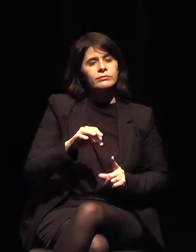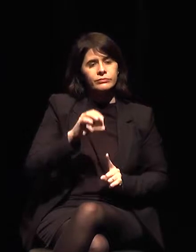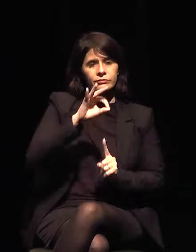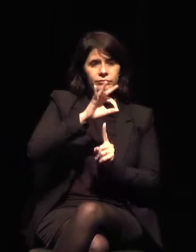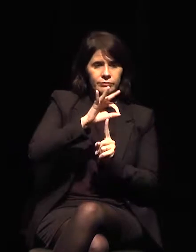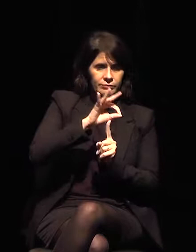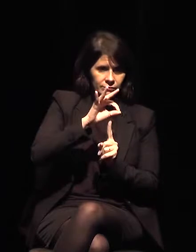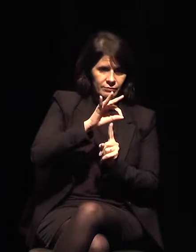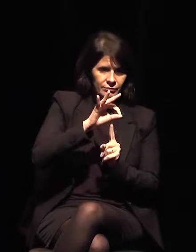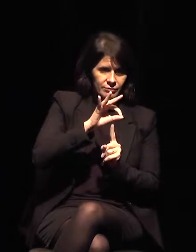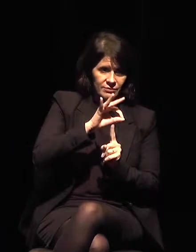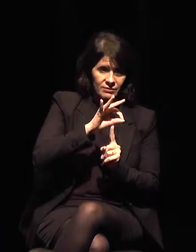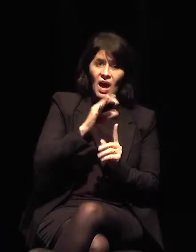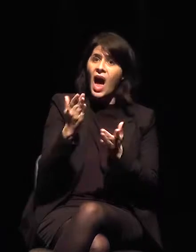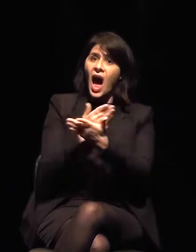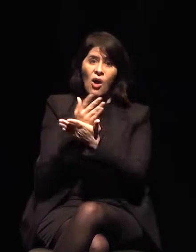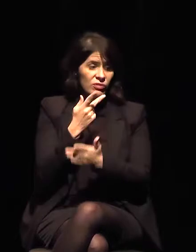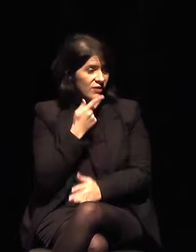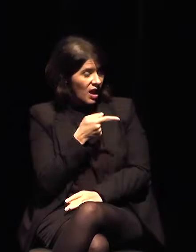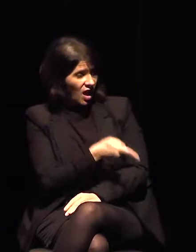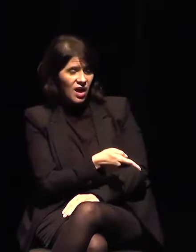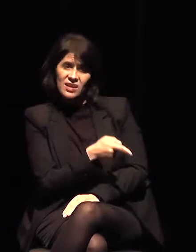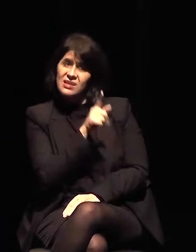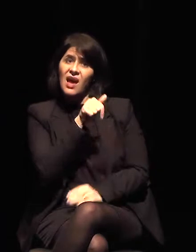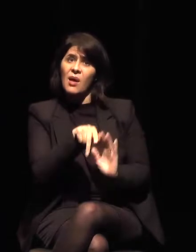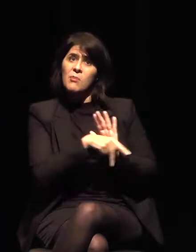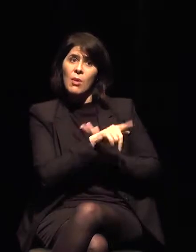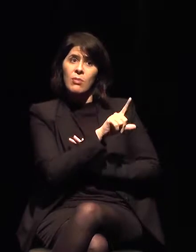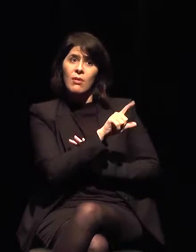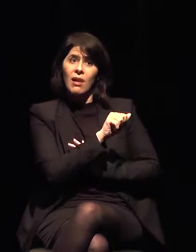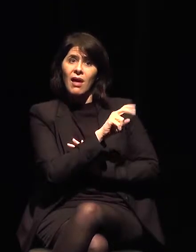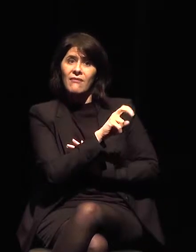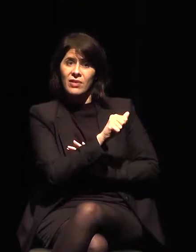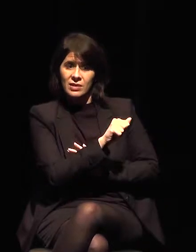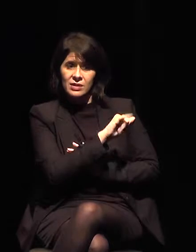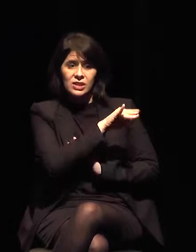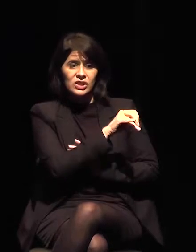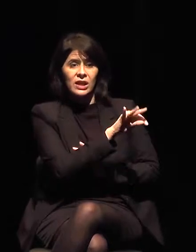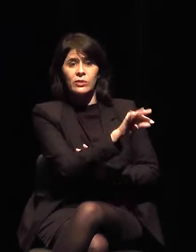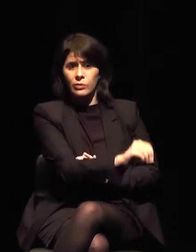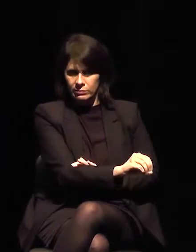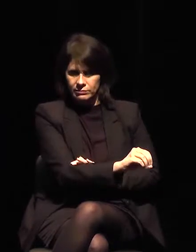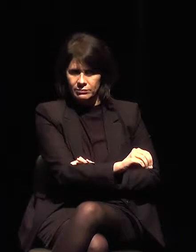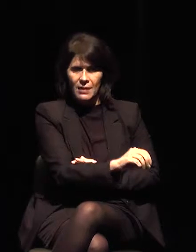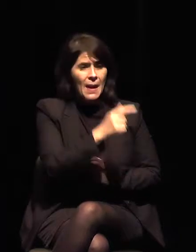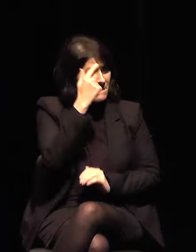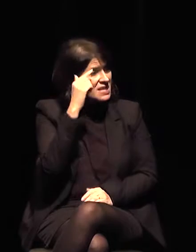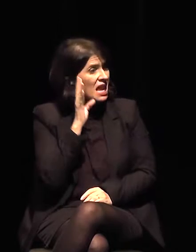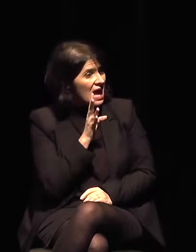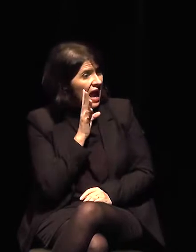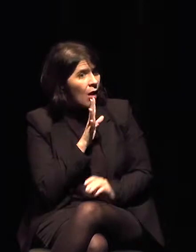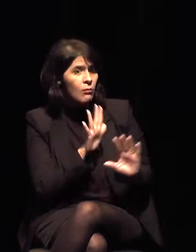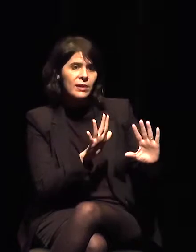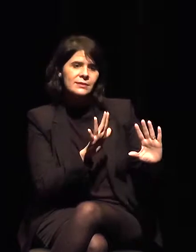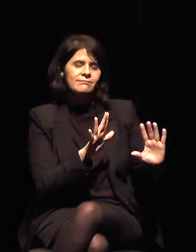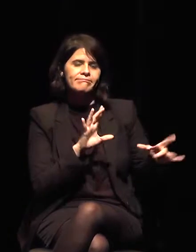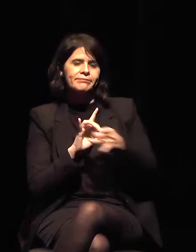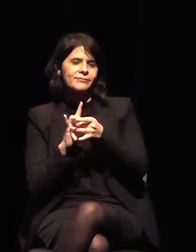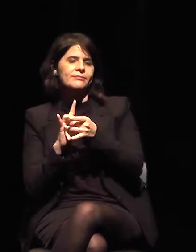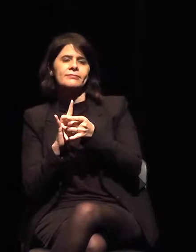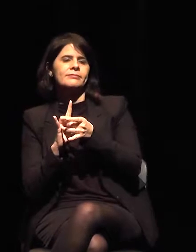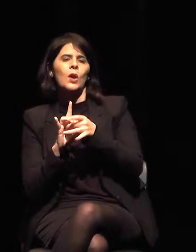creemos que es algo que está bien, no lo está, porque todo sigue vinculado, como si todos nosotros fuéramos